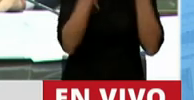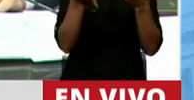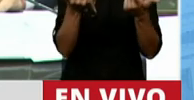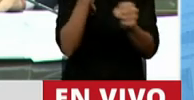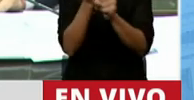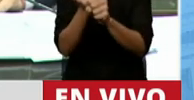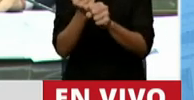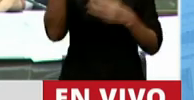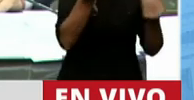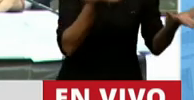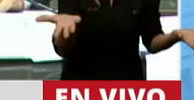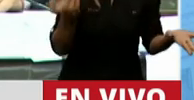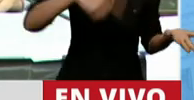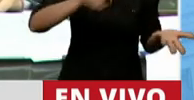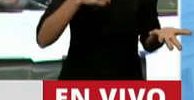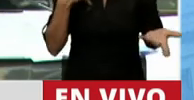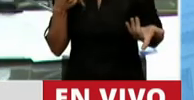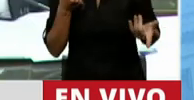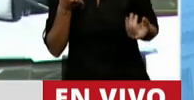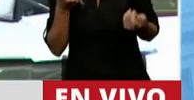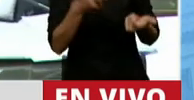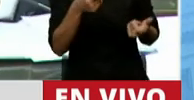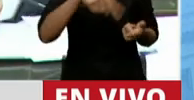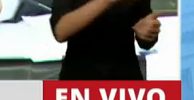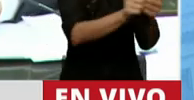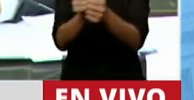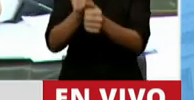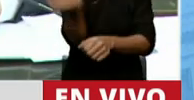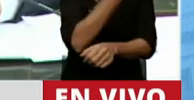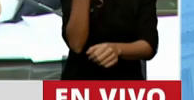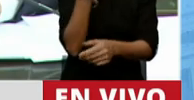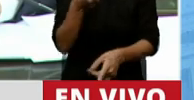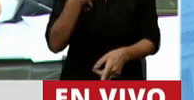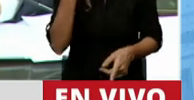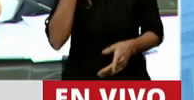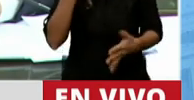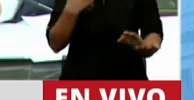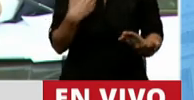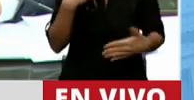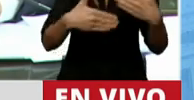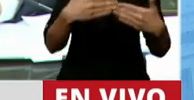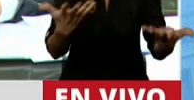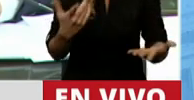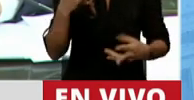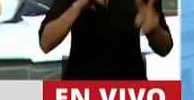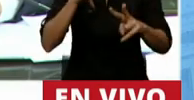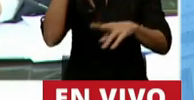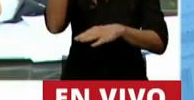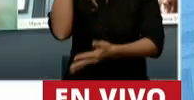herramientas que el sector necesita para sobrevivir y para llegar a cuando la actividad se reactivie. Muchas gracias.